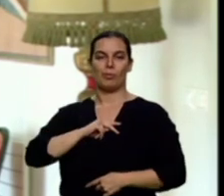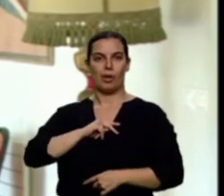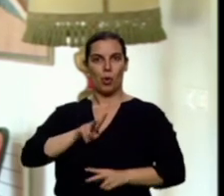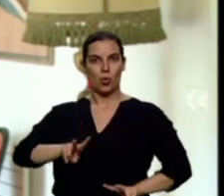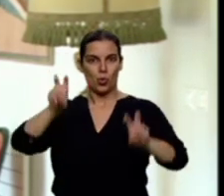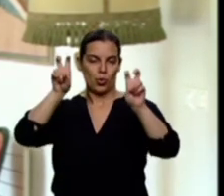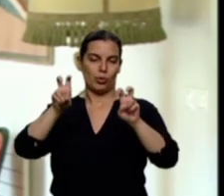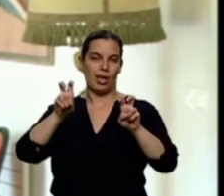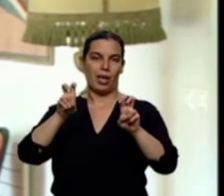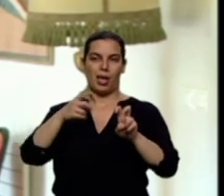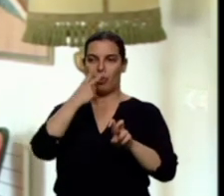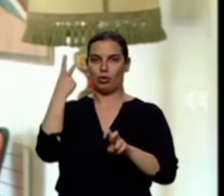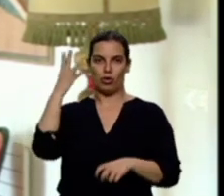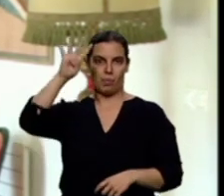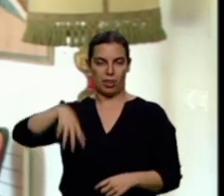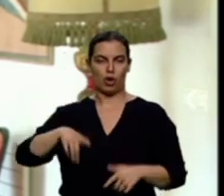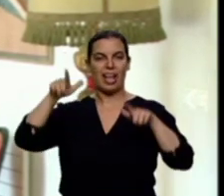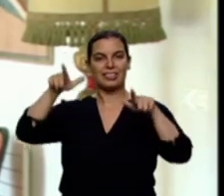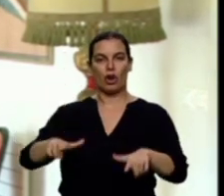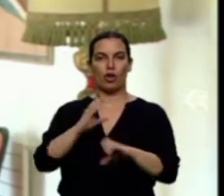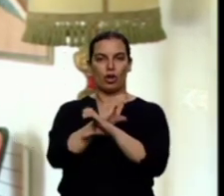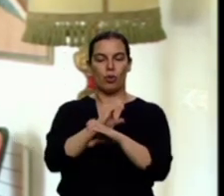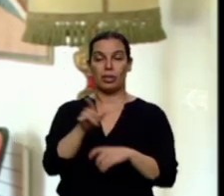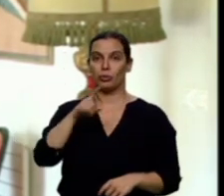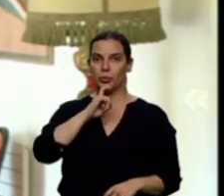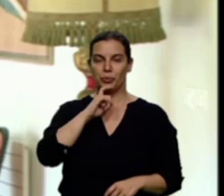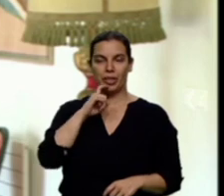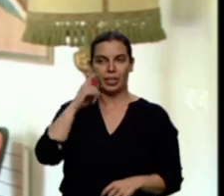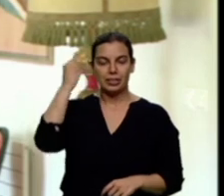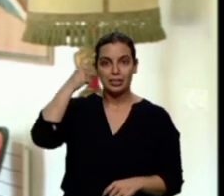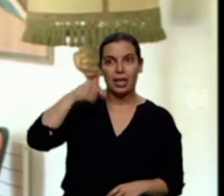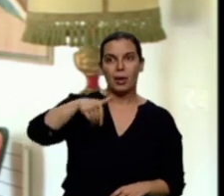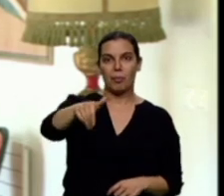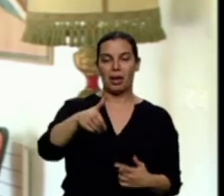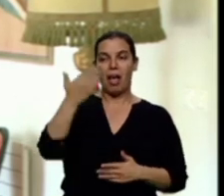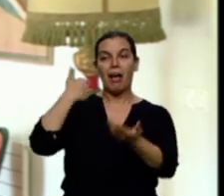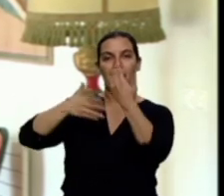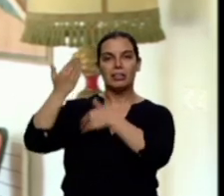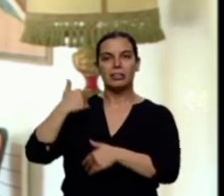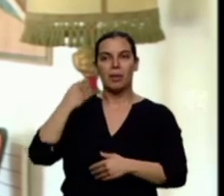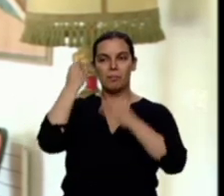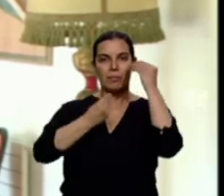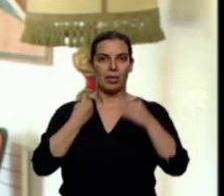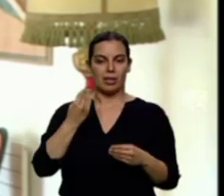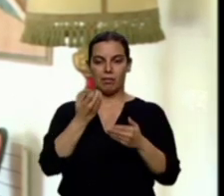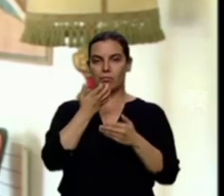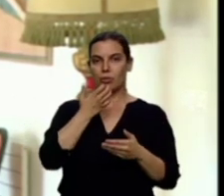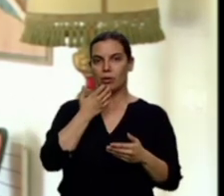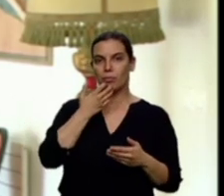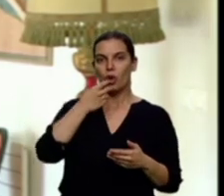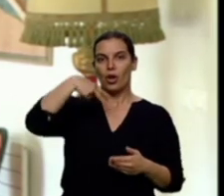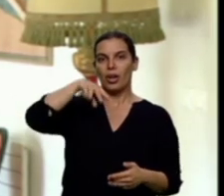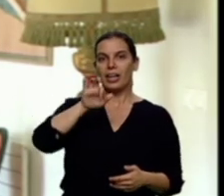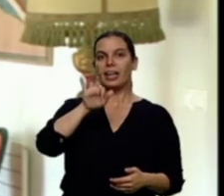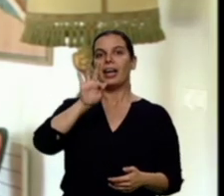años. Eso sí que es difícil, vaticinar, ¿no? Al final, ¿quién nos iba a decir hace un tiempo que plataformas como Netflix y tal iban a